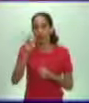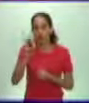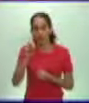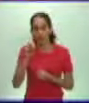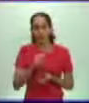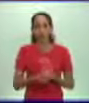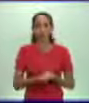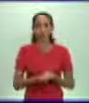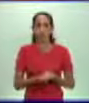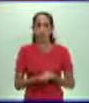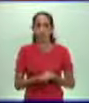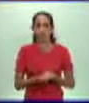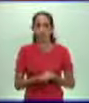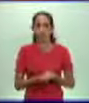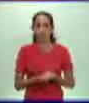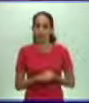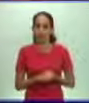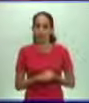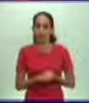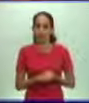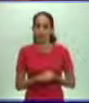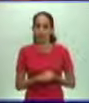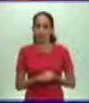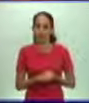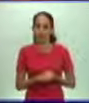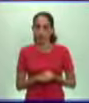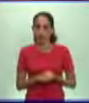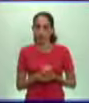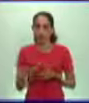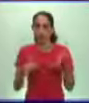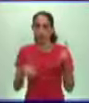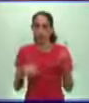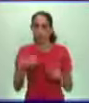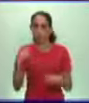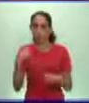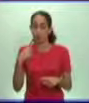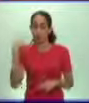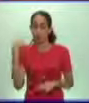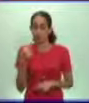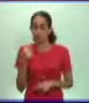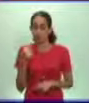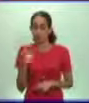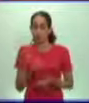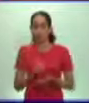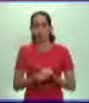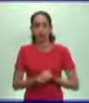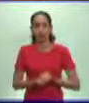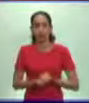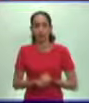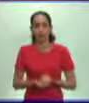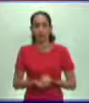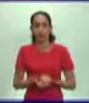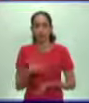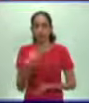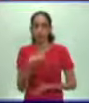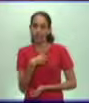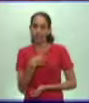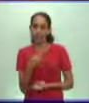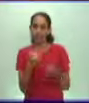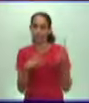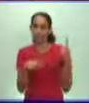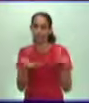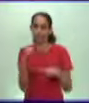sacerdote también va a dirigir una manifestación en contra de esa explotación del señor feudal. Y que tenía como principales